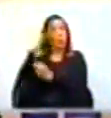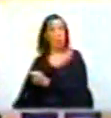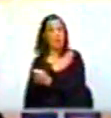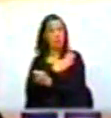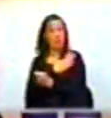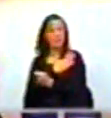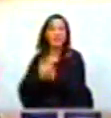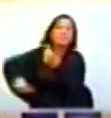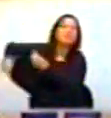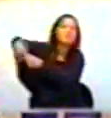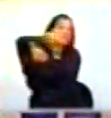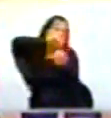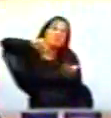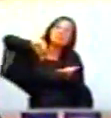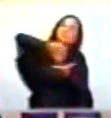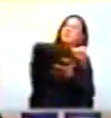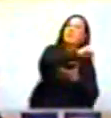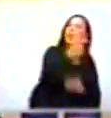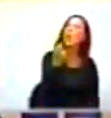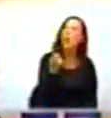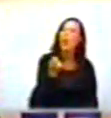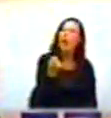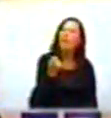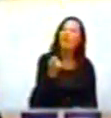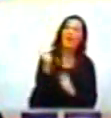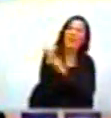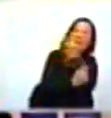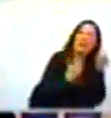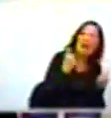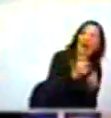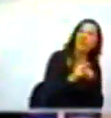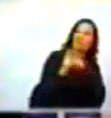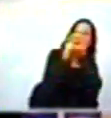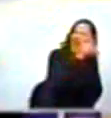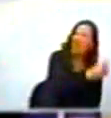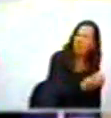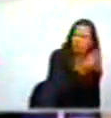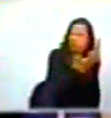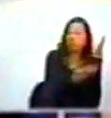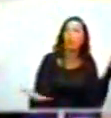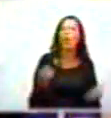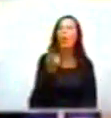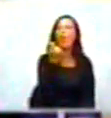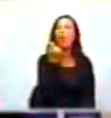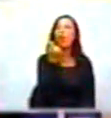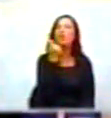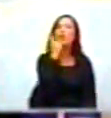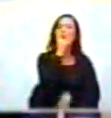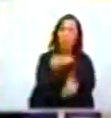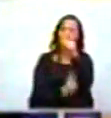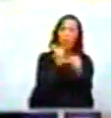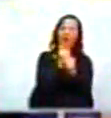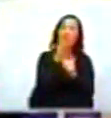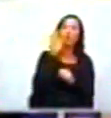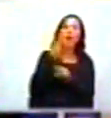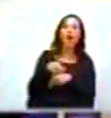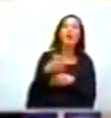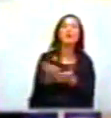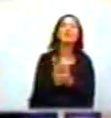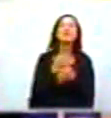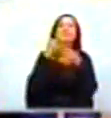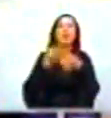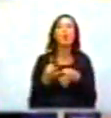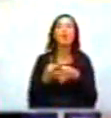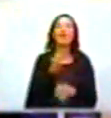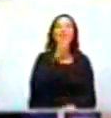tocó mejor, para ser precisos, entre regalos, créditos, etcétera? ¿Cuánto les tocó por agroingreso seguro? 33